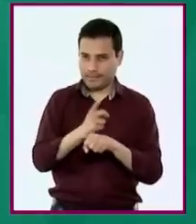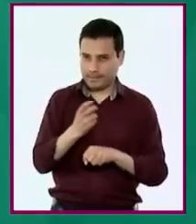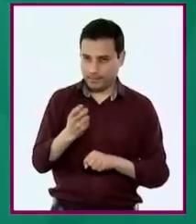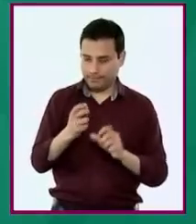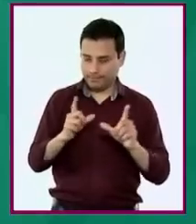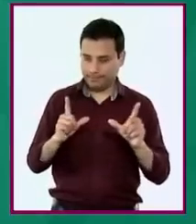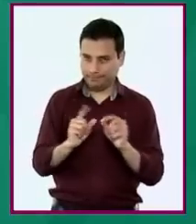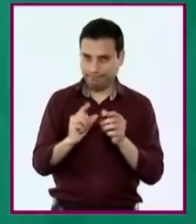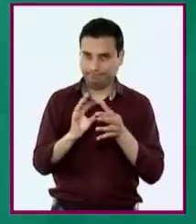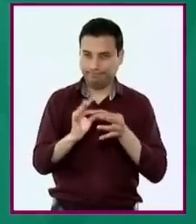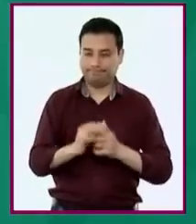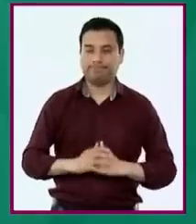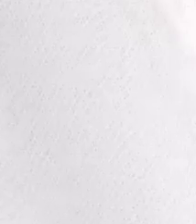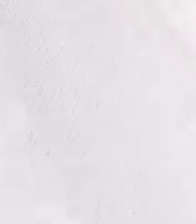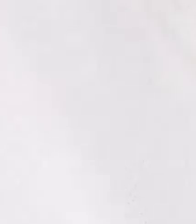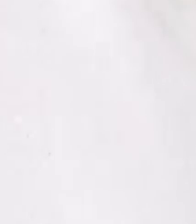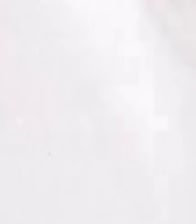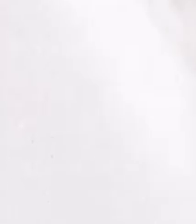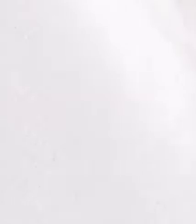naturaleza y sociedades.